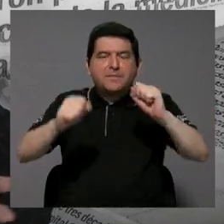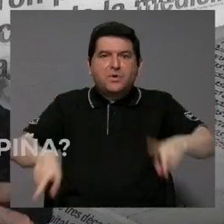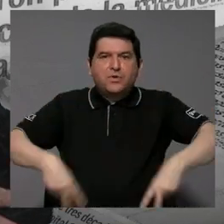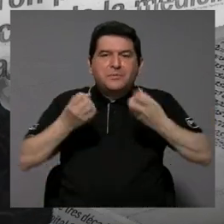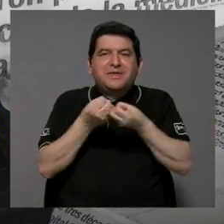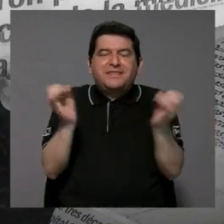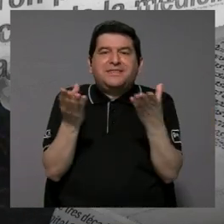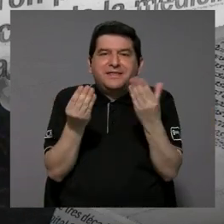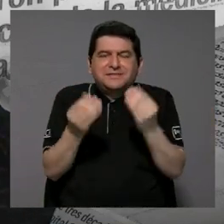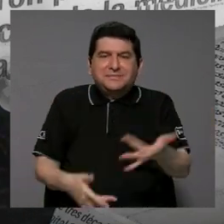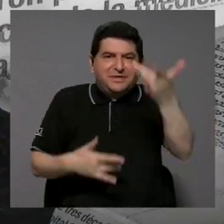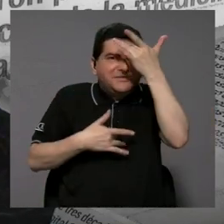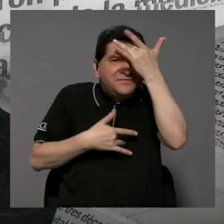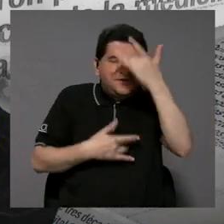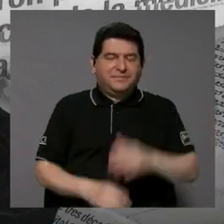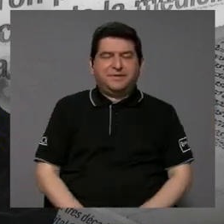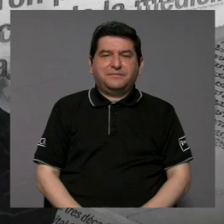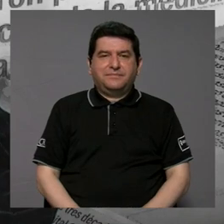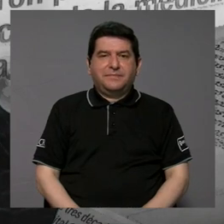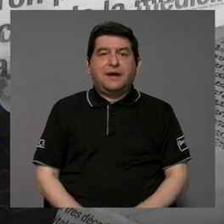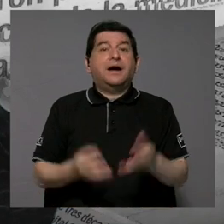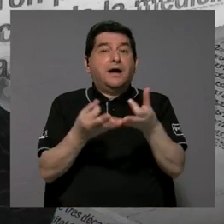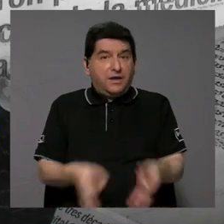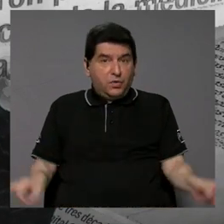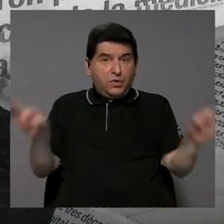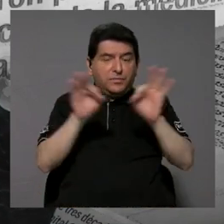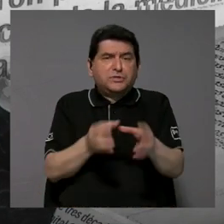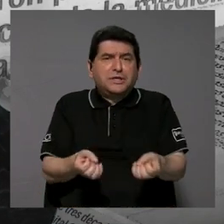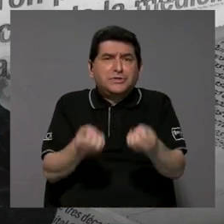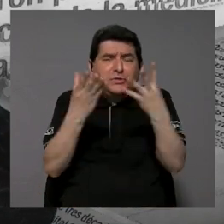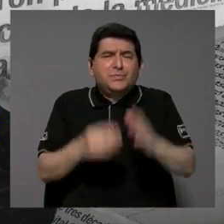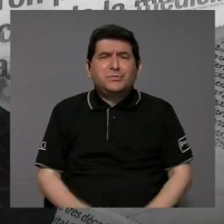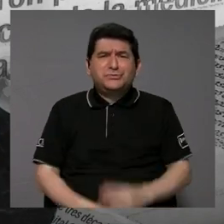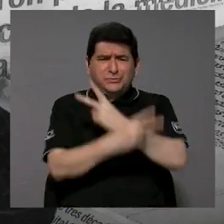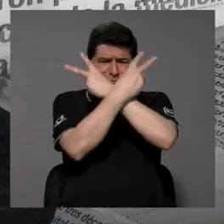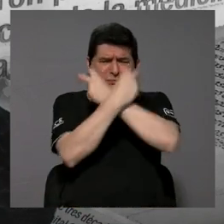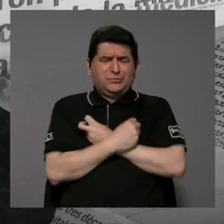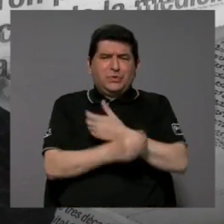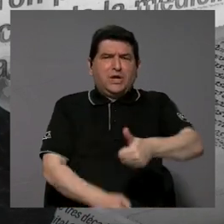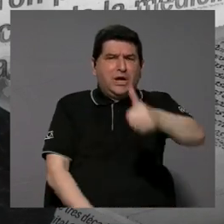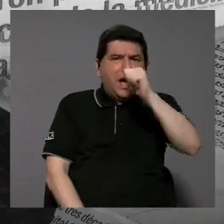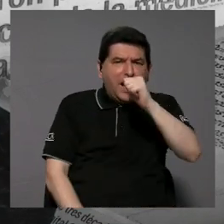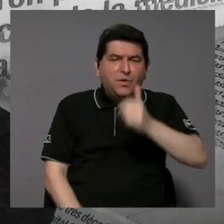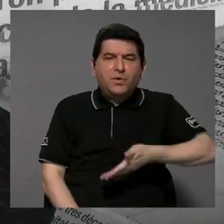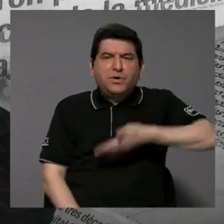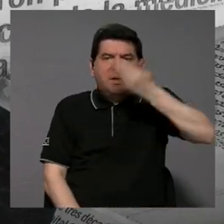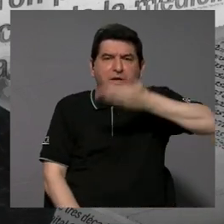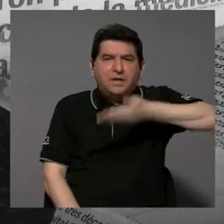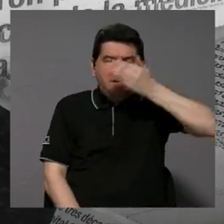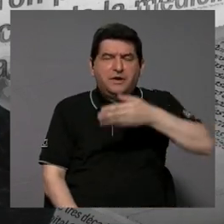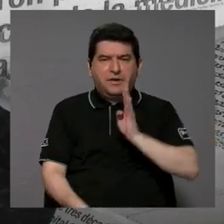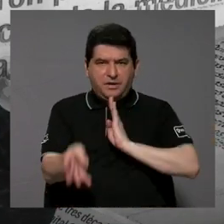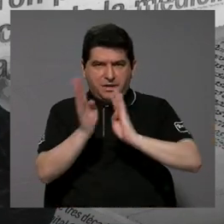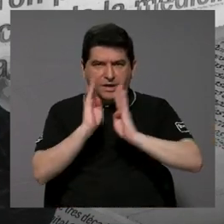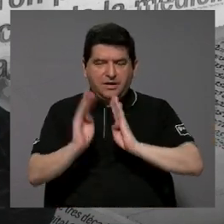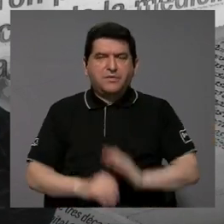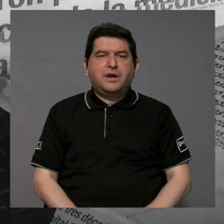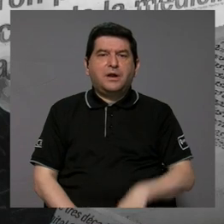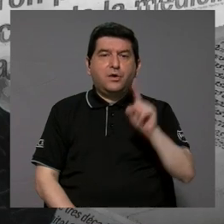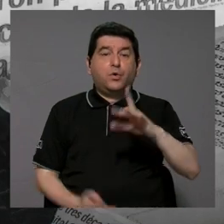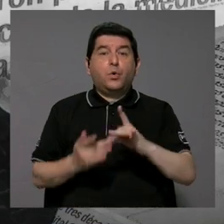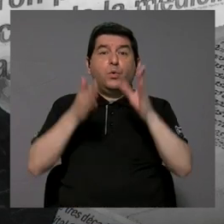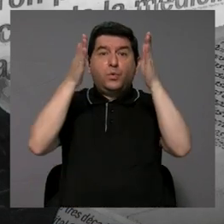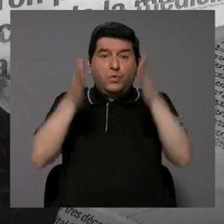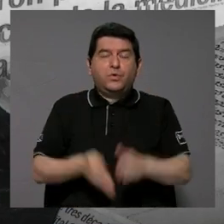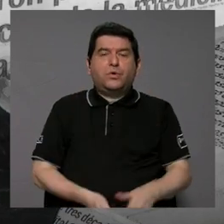vivir sin temor a enfermar lo que importa del exceso de plaguicidas en agua y aire? Lo conversaremos con